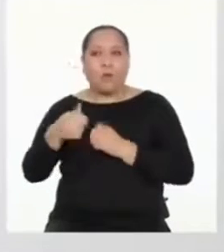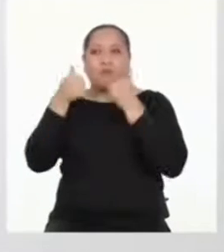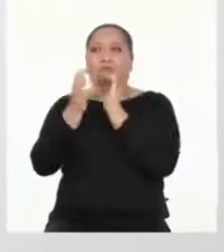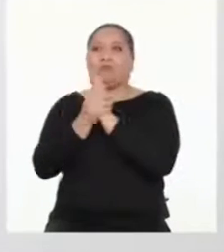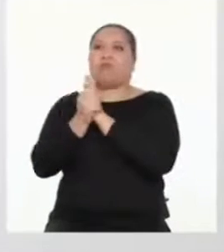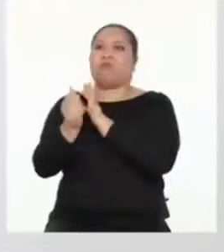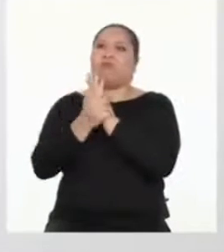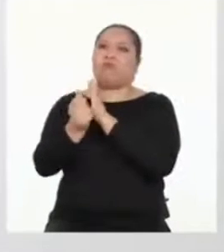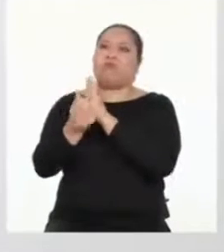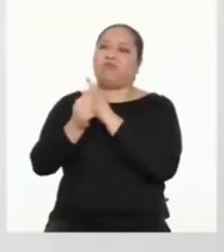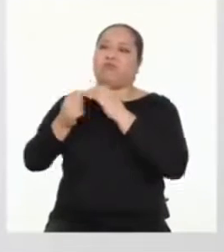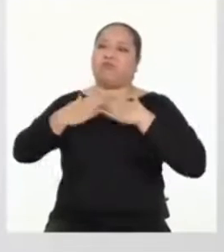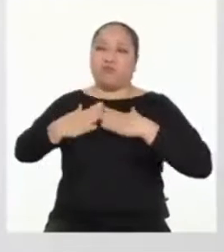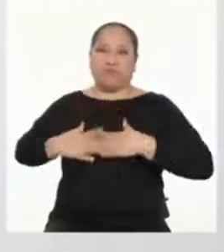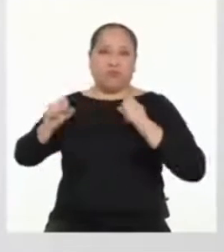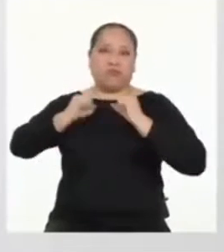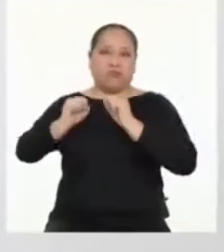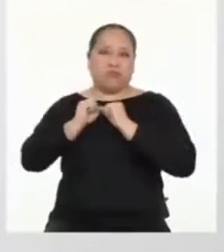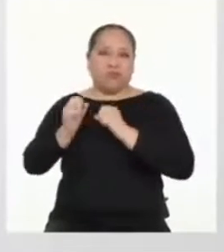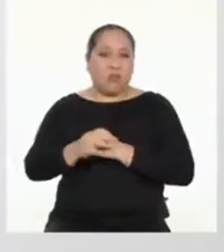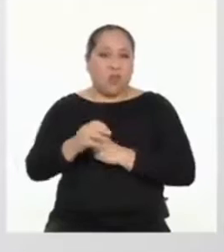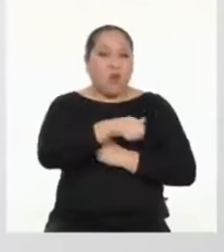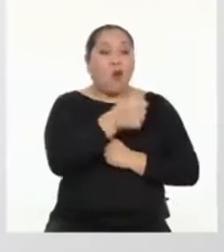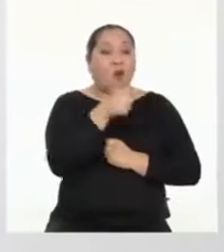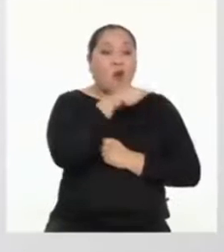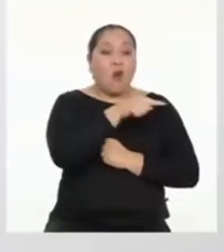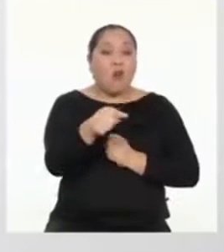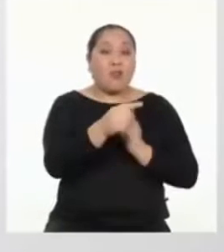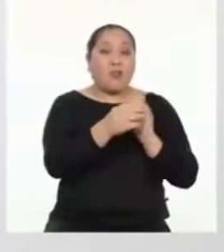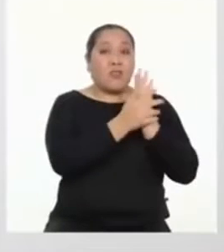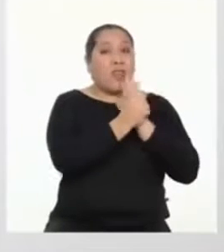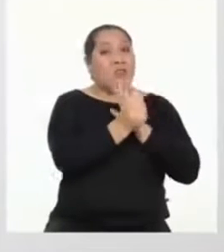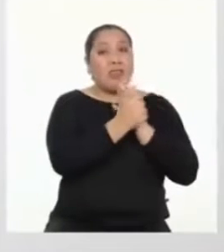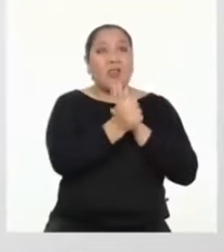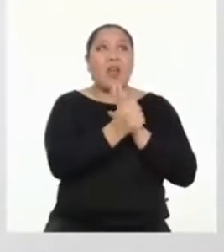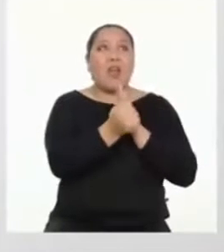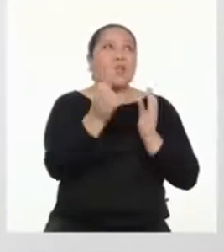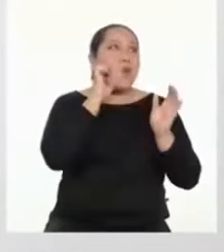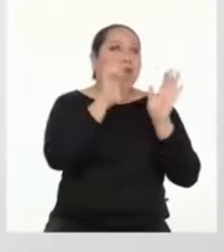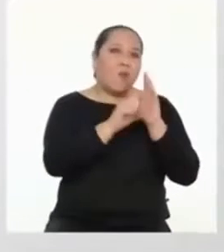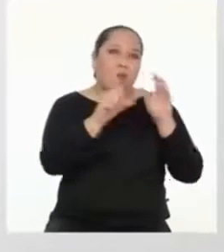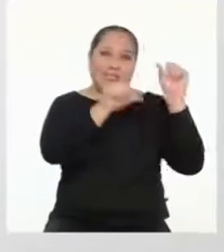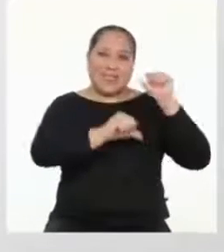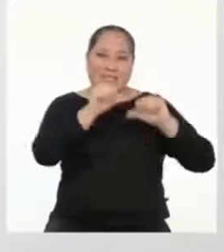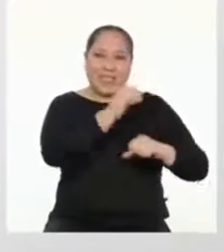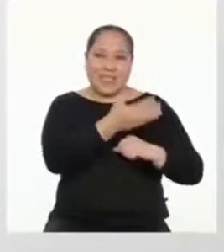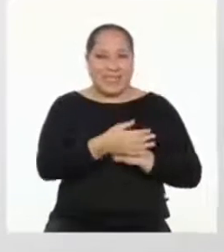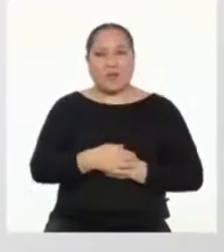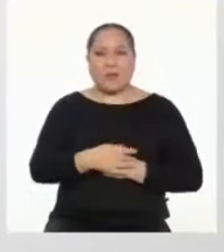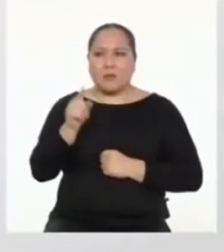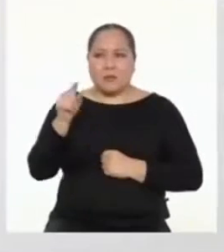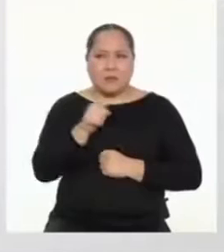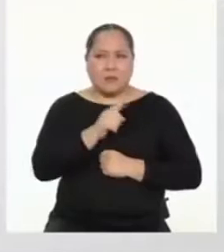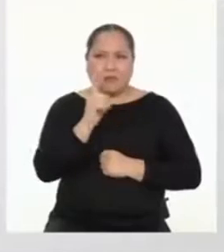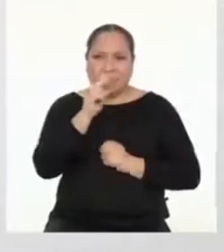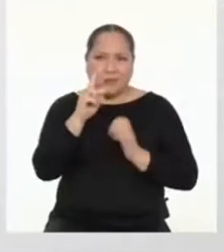destreza para las actividades físicas y quienes destacan más en áreas como las ciencias. Pero eso no